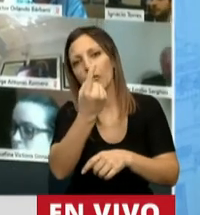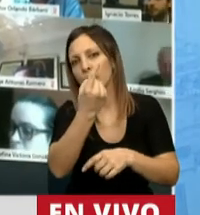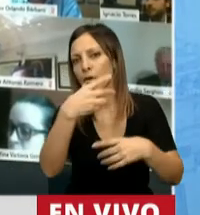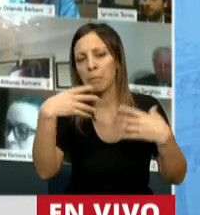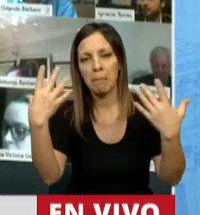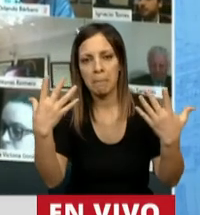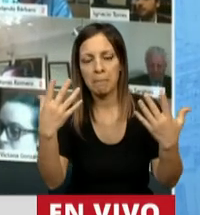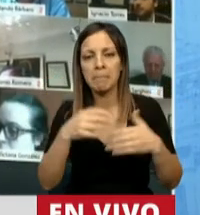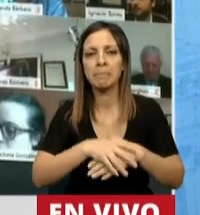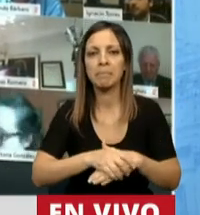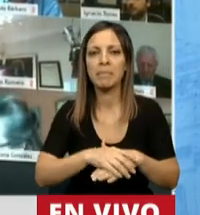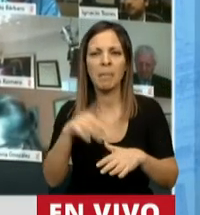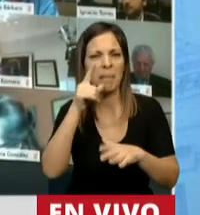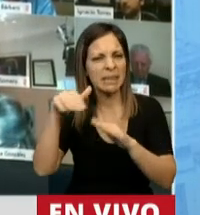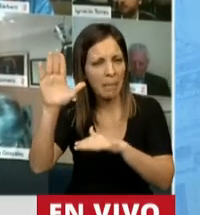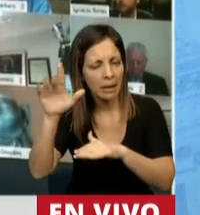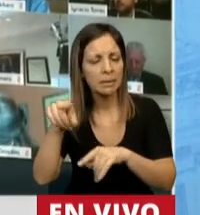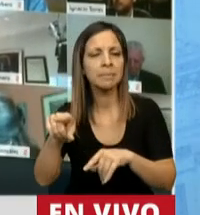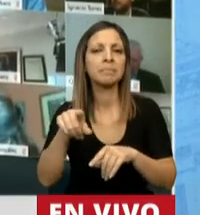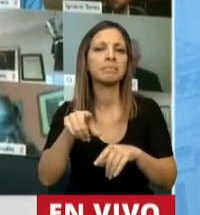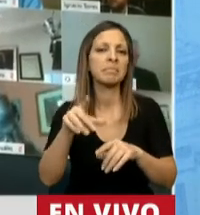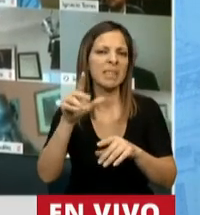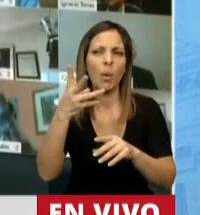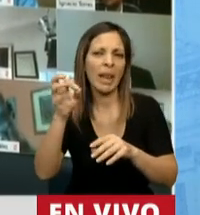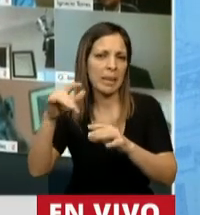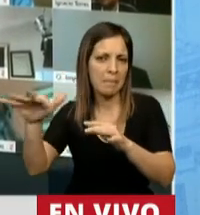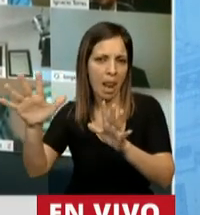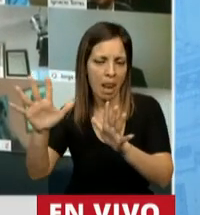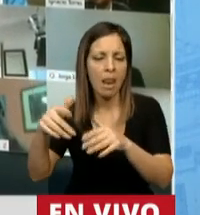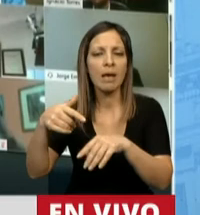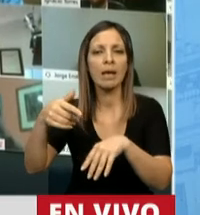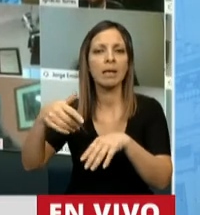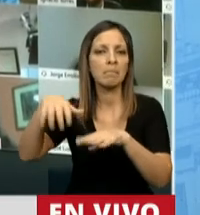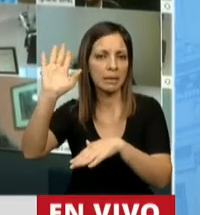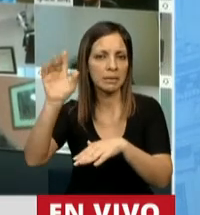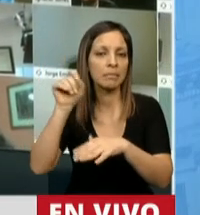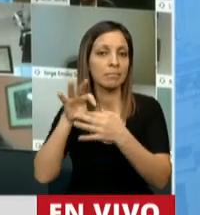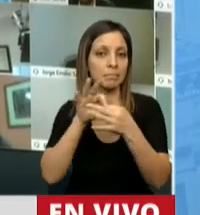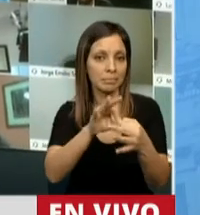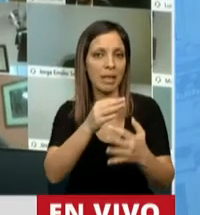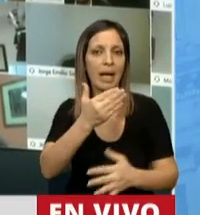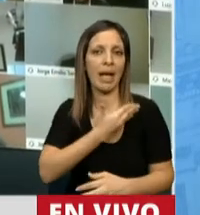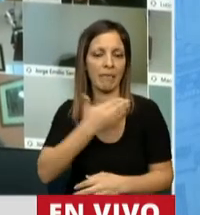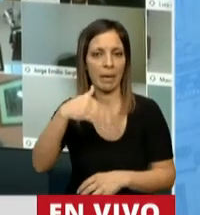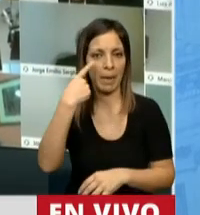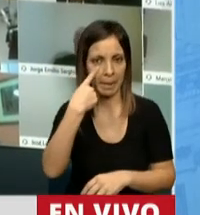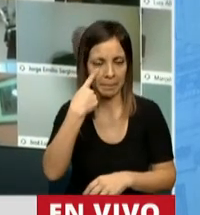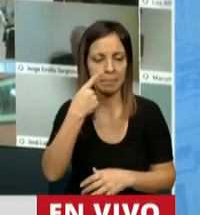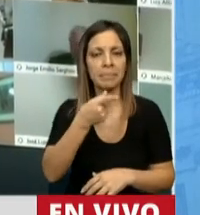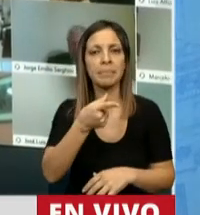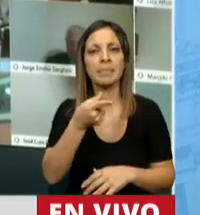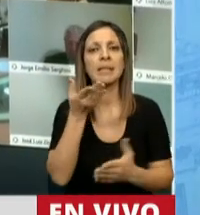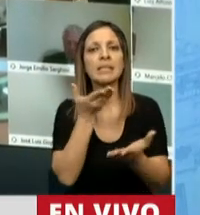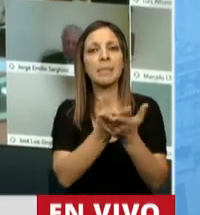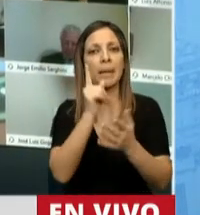cuarenta y tantos mil, sí, cuarenta y tantos mil con el Fondo Monetario Internacional, se está